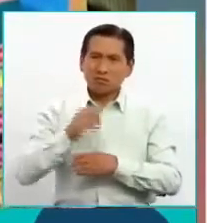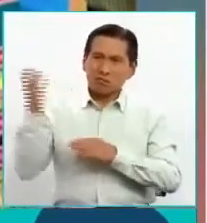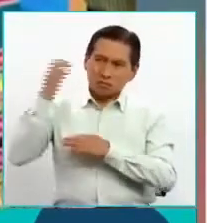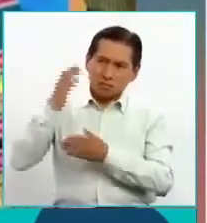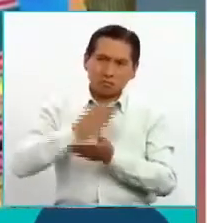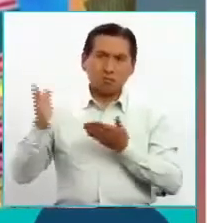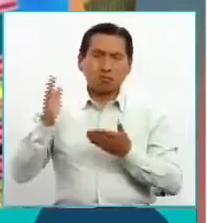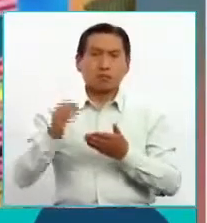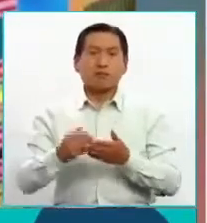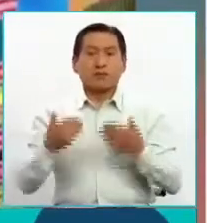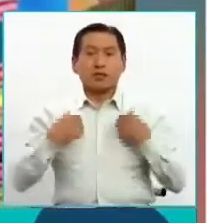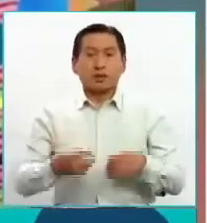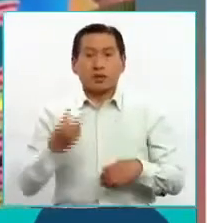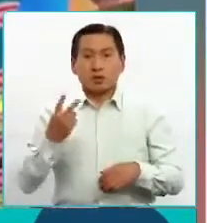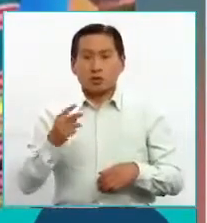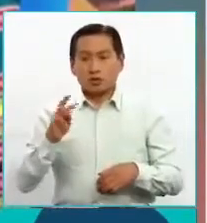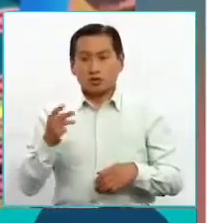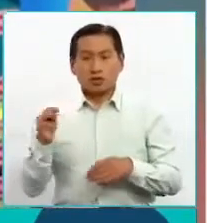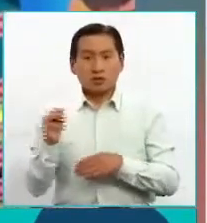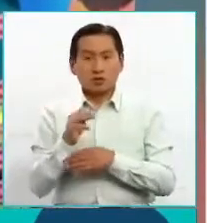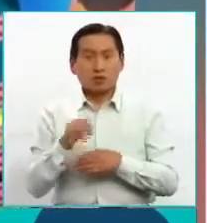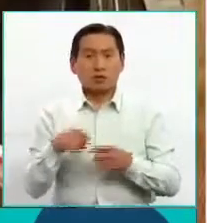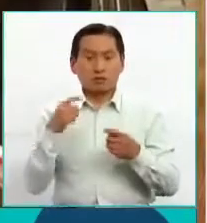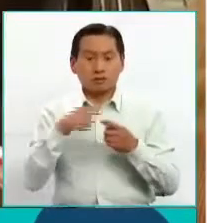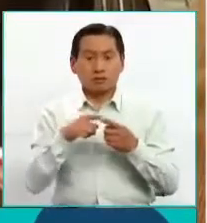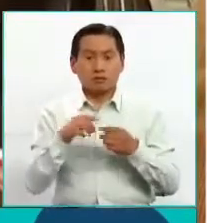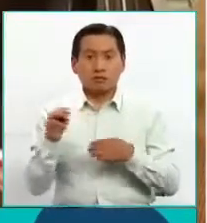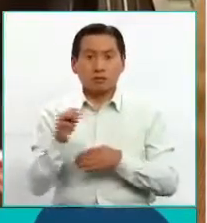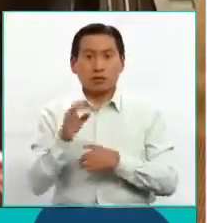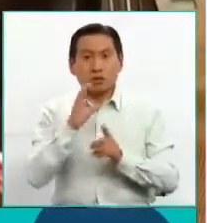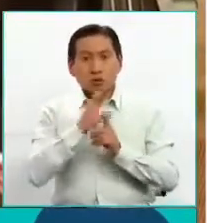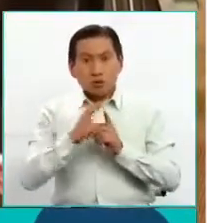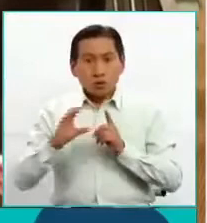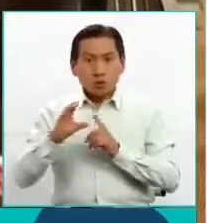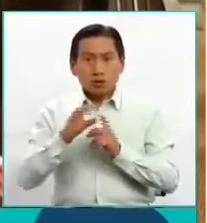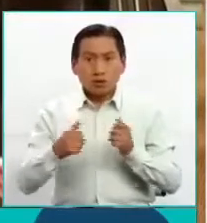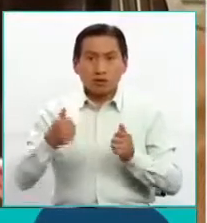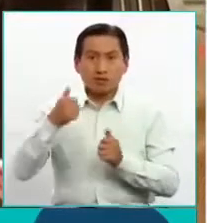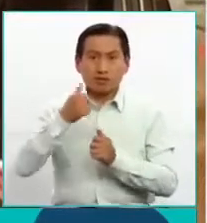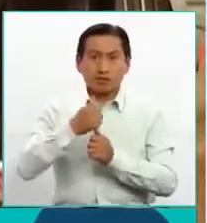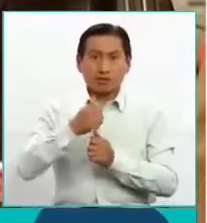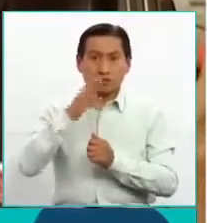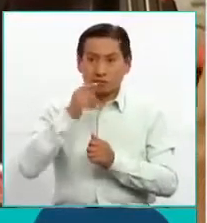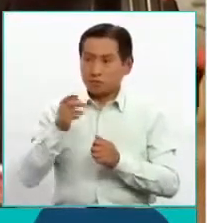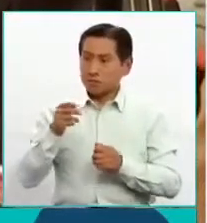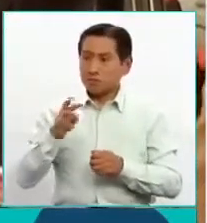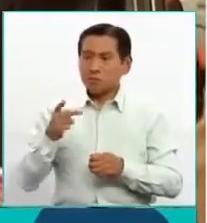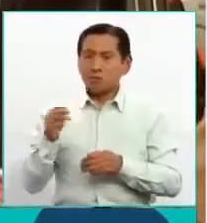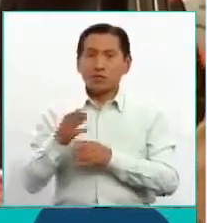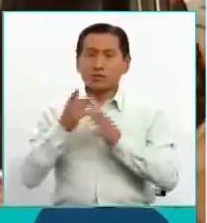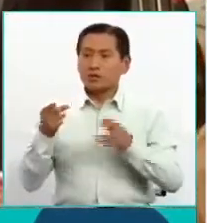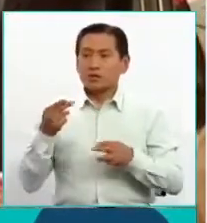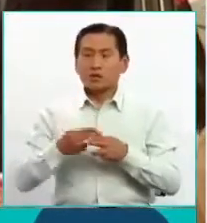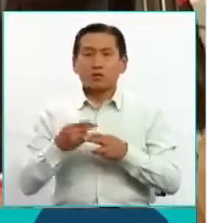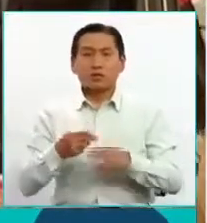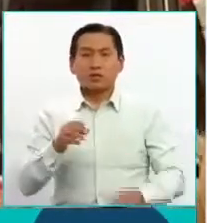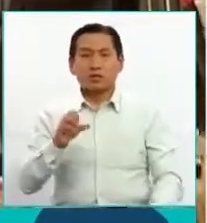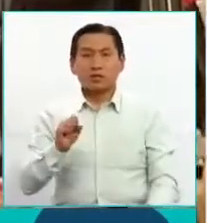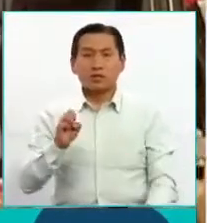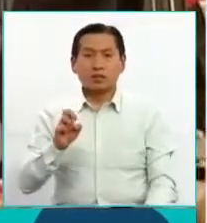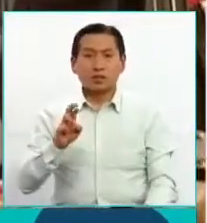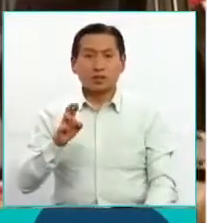dos viceministerios que son, uno es la interculturalidad, que está a la cabeza del hermano viceministro Sergio Prudencio,